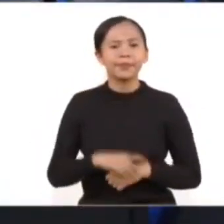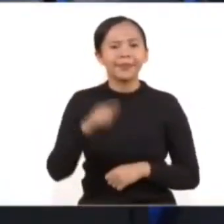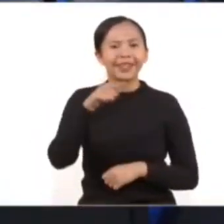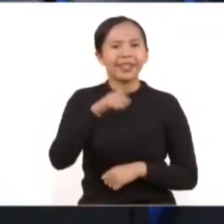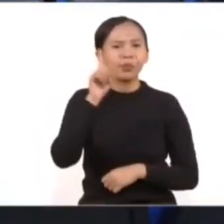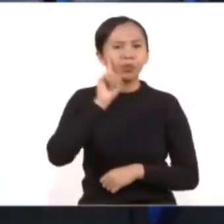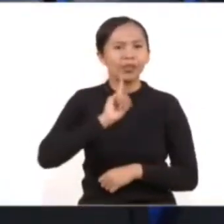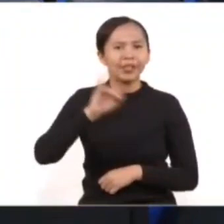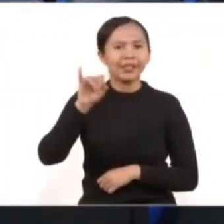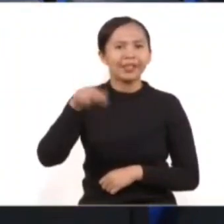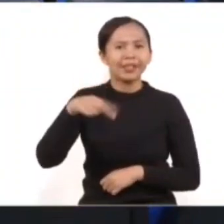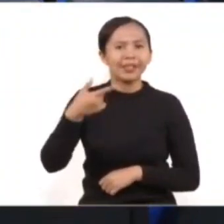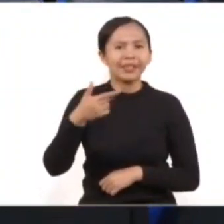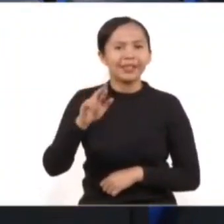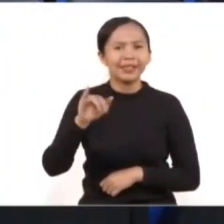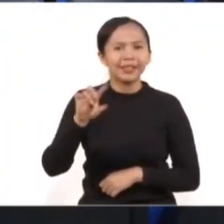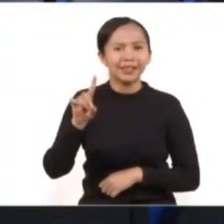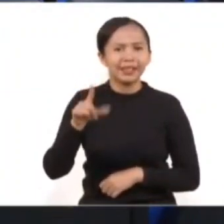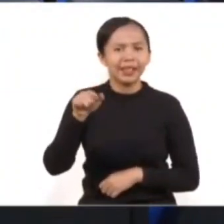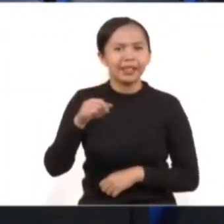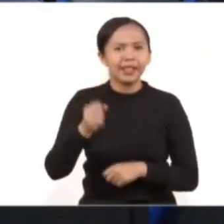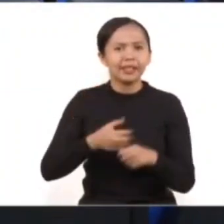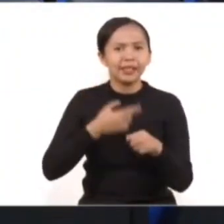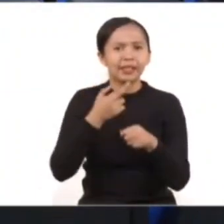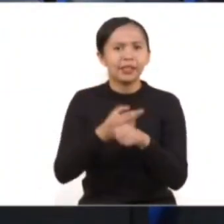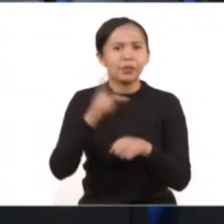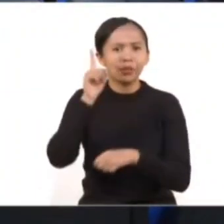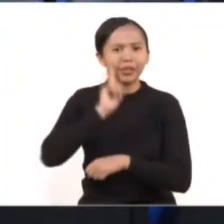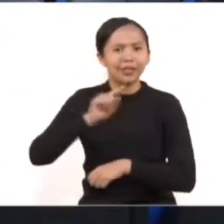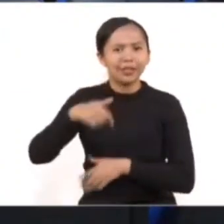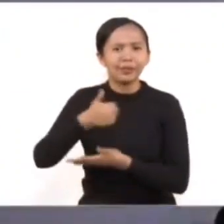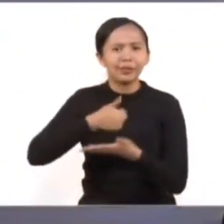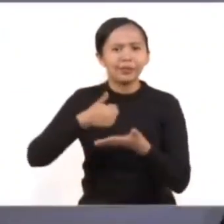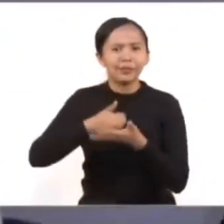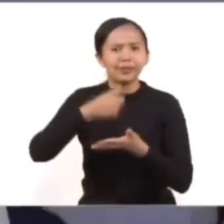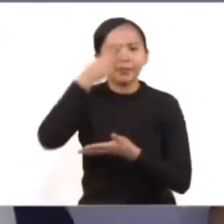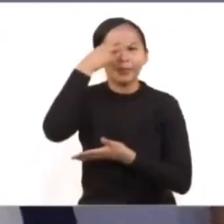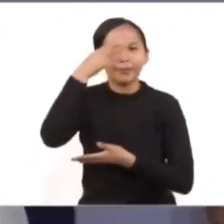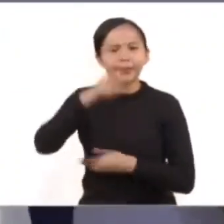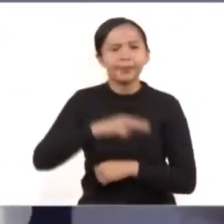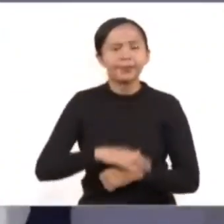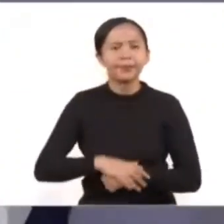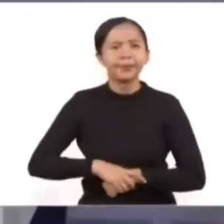Psicóloga Ingrid Gómez Aracíbar, secretaria de las Mujeres de la Ciudad de México.